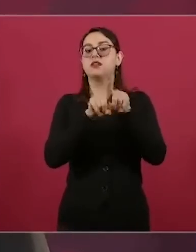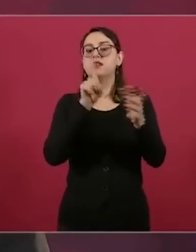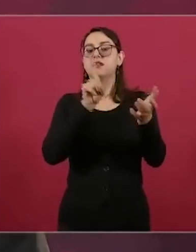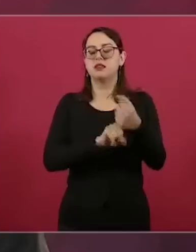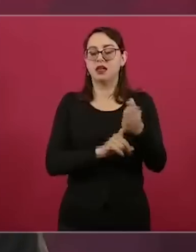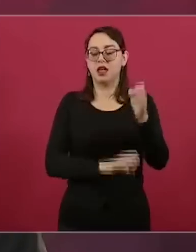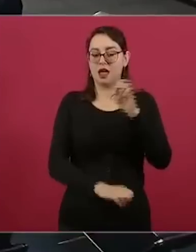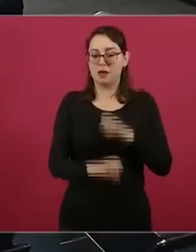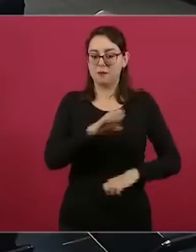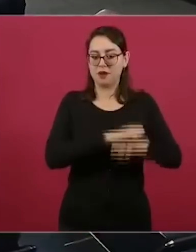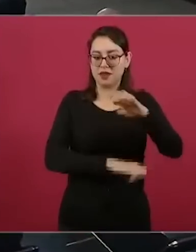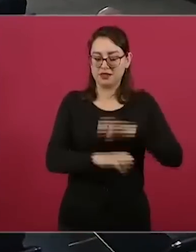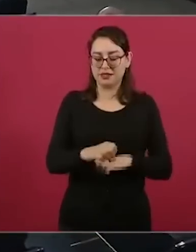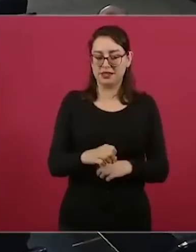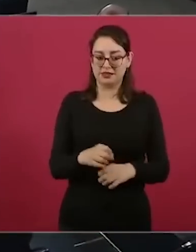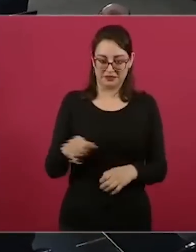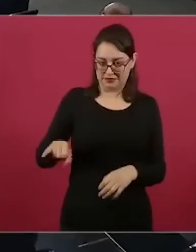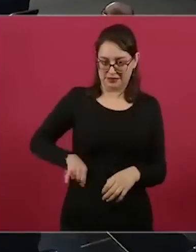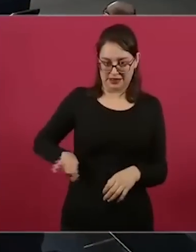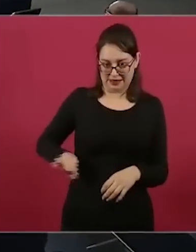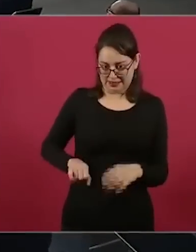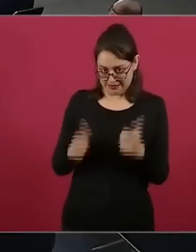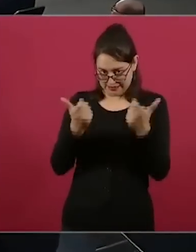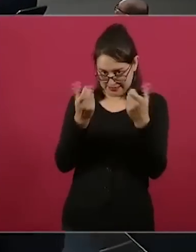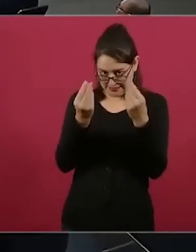Hay intereses de por medio.